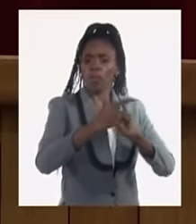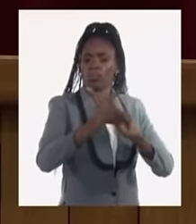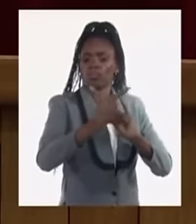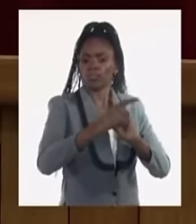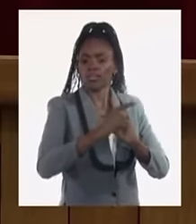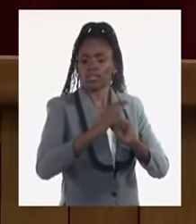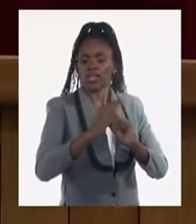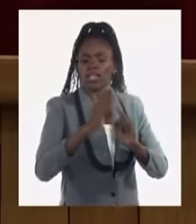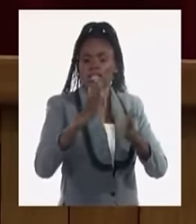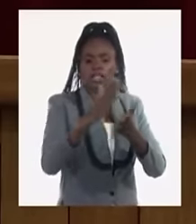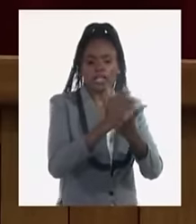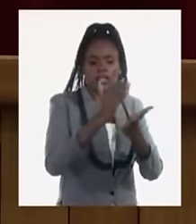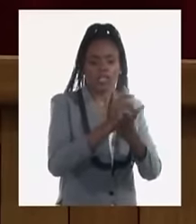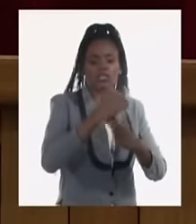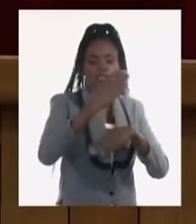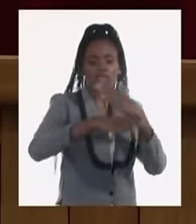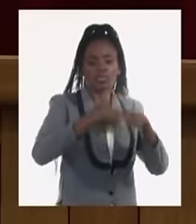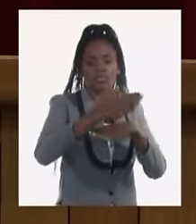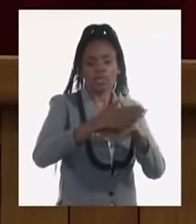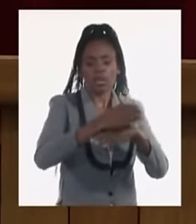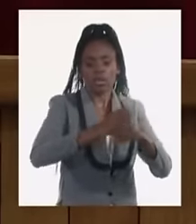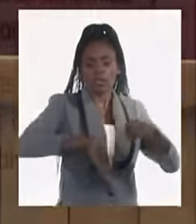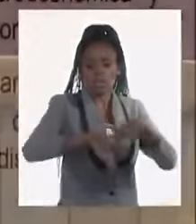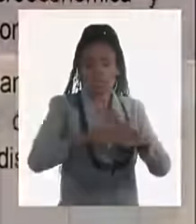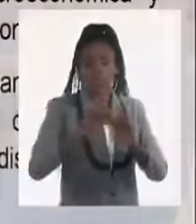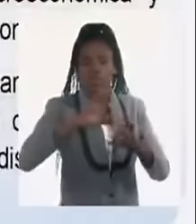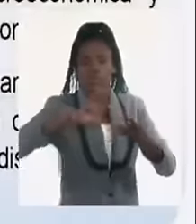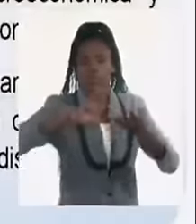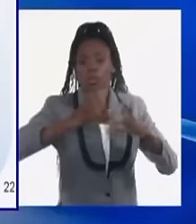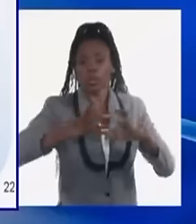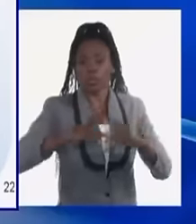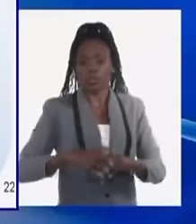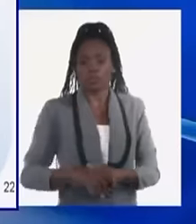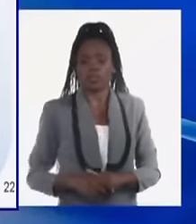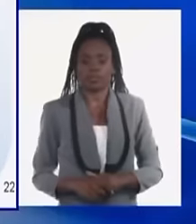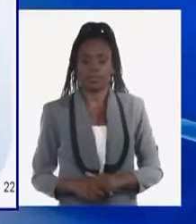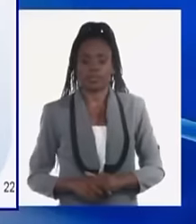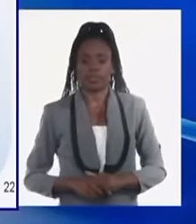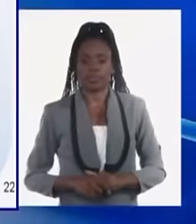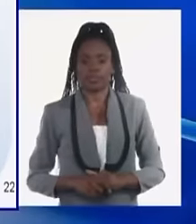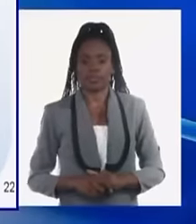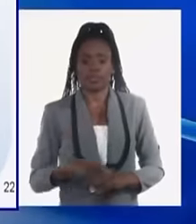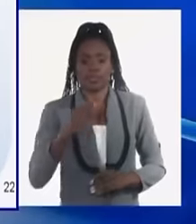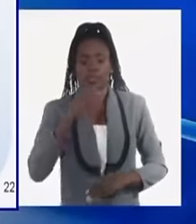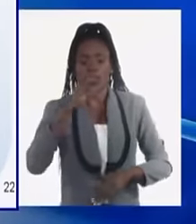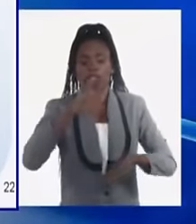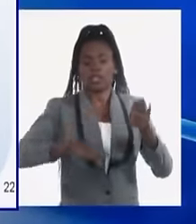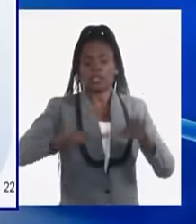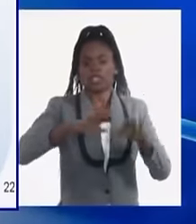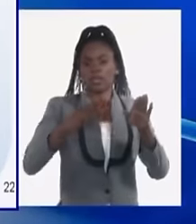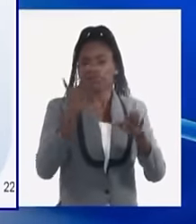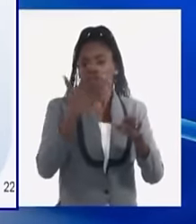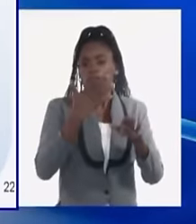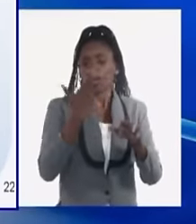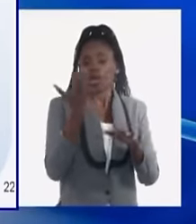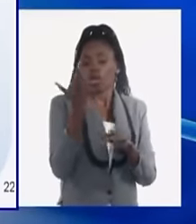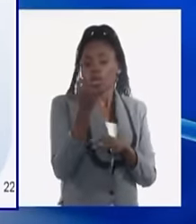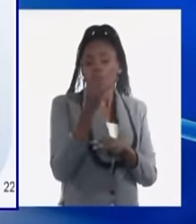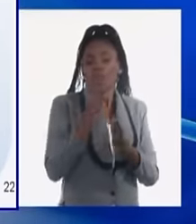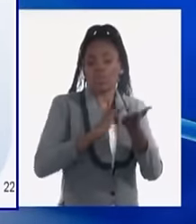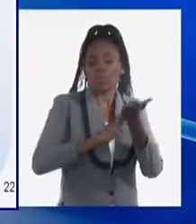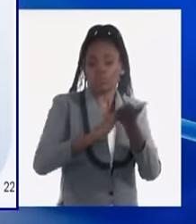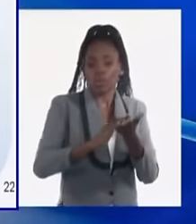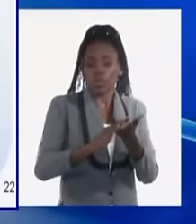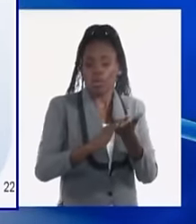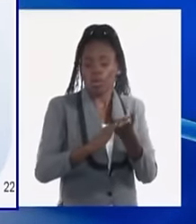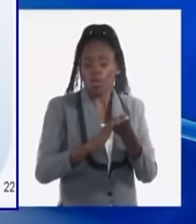compleja. ¿Por qué? Porque nos permitirá restaurar los equilibrios macroeconómicos que permitan garantizar un